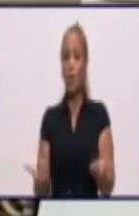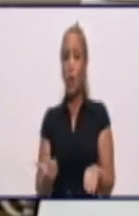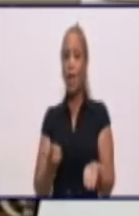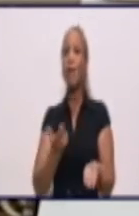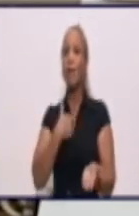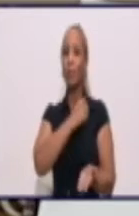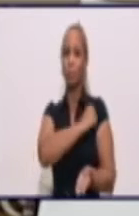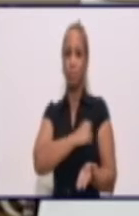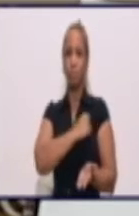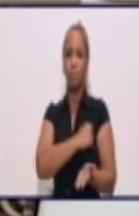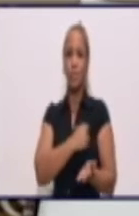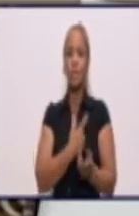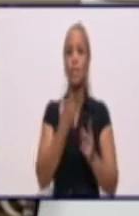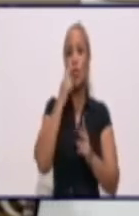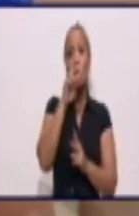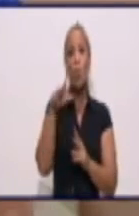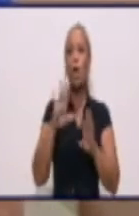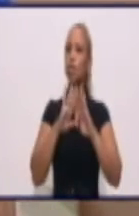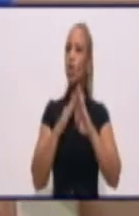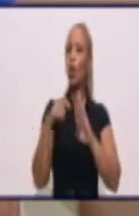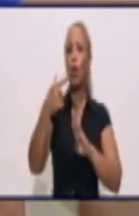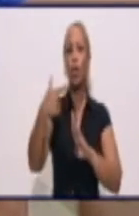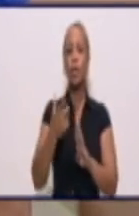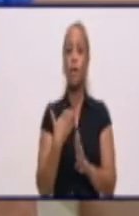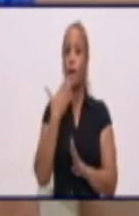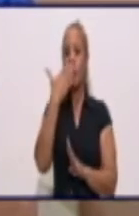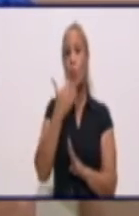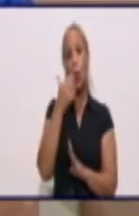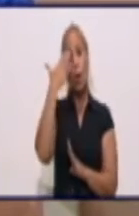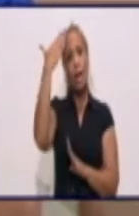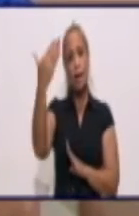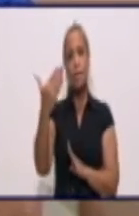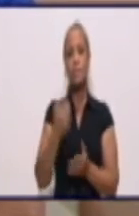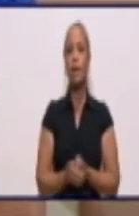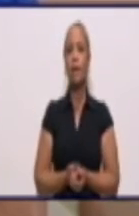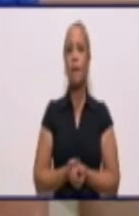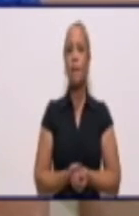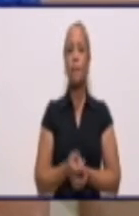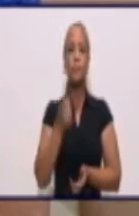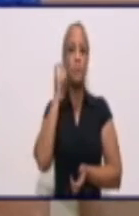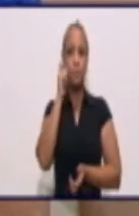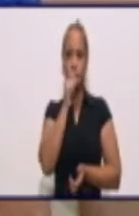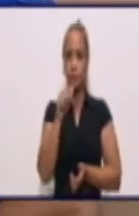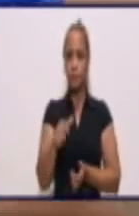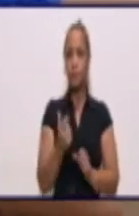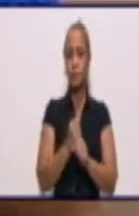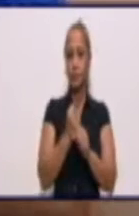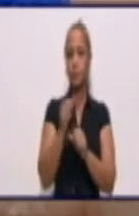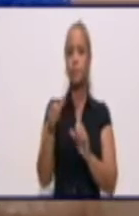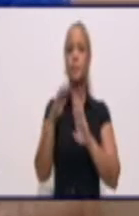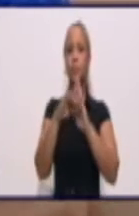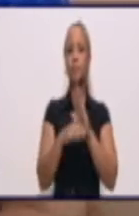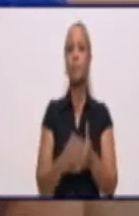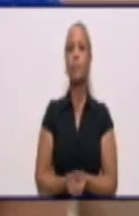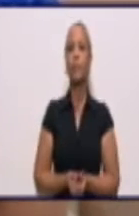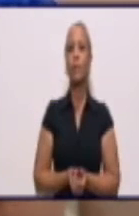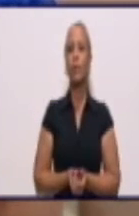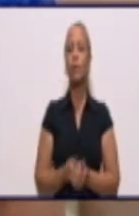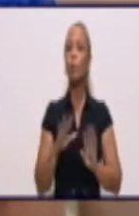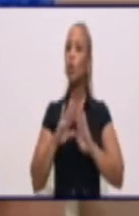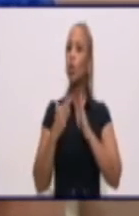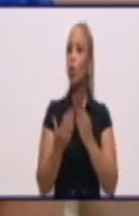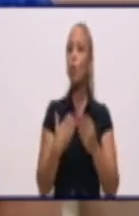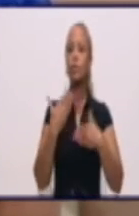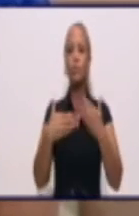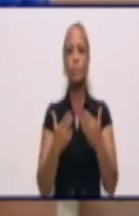y nos buscan todos los días. Qué bueno. Gracias, Yamil, por toda esta especie de adelanto que hemos tenido,